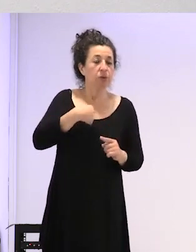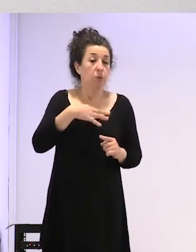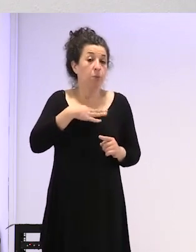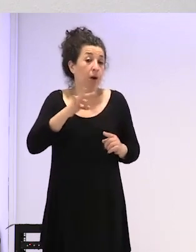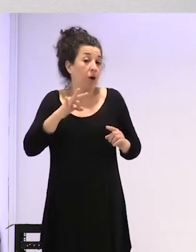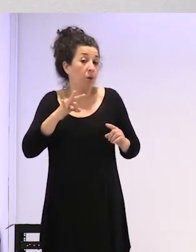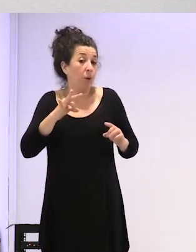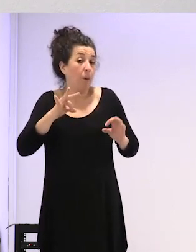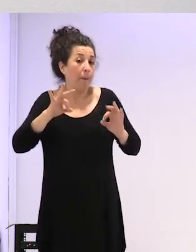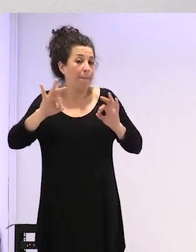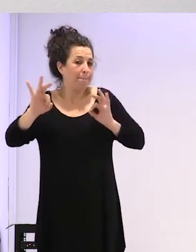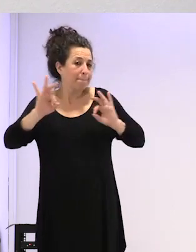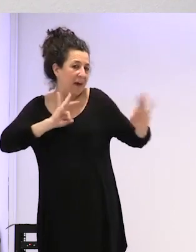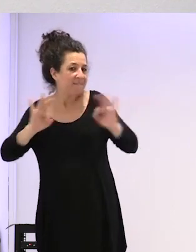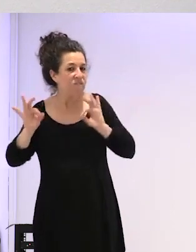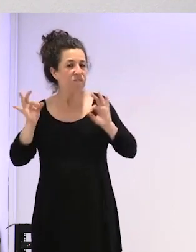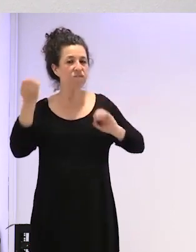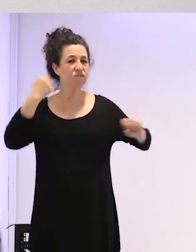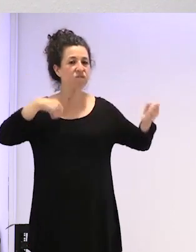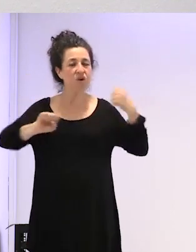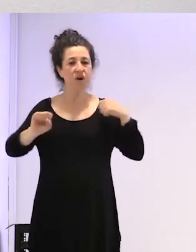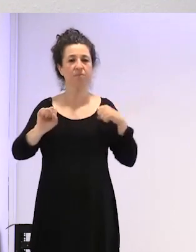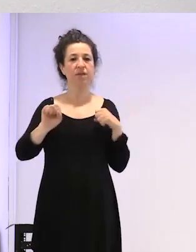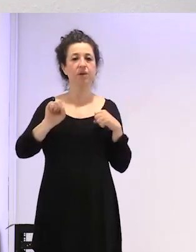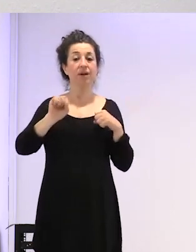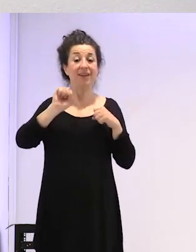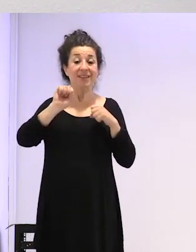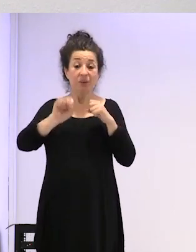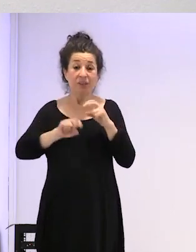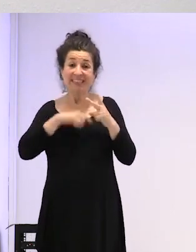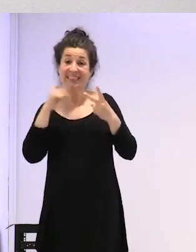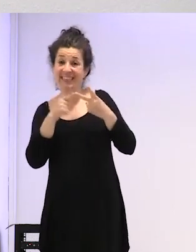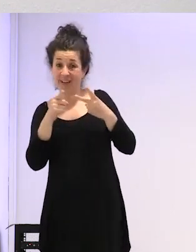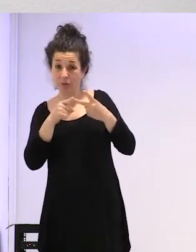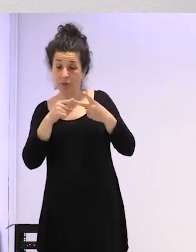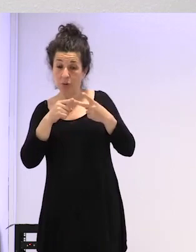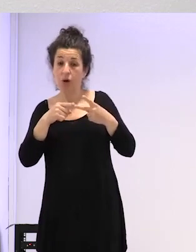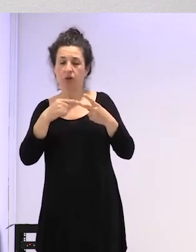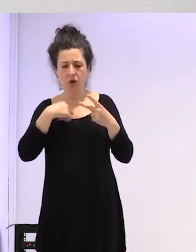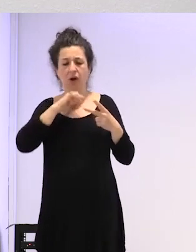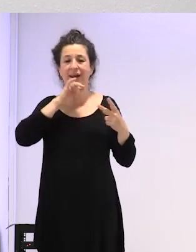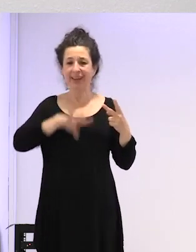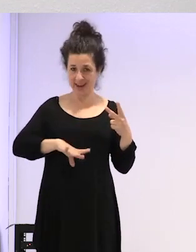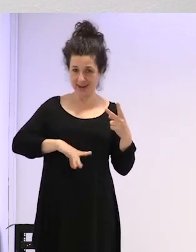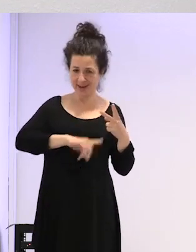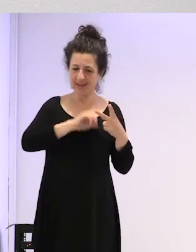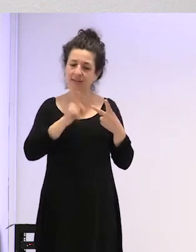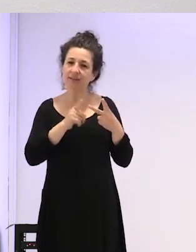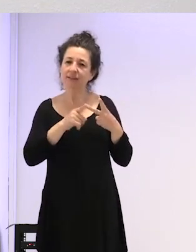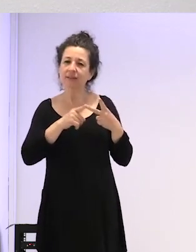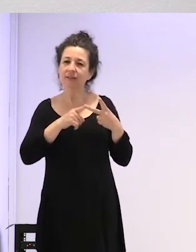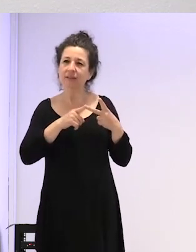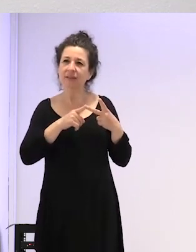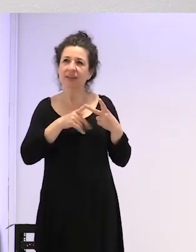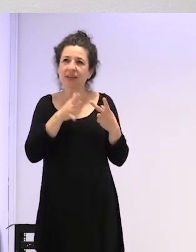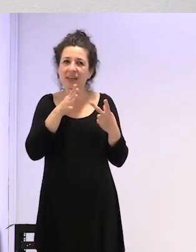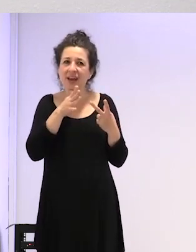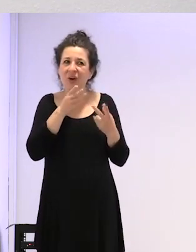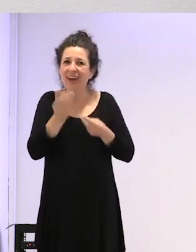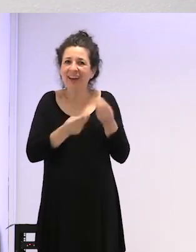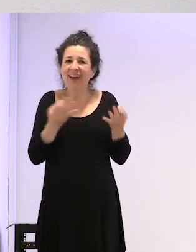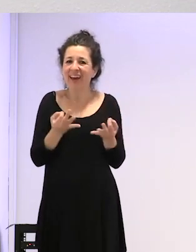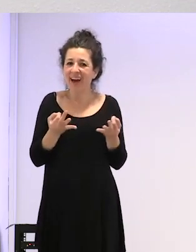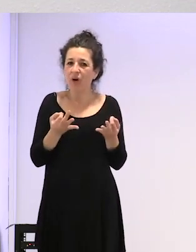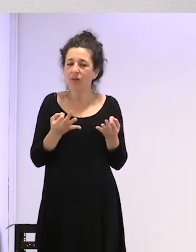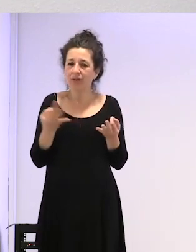luego viene la parte siguiente que la de la aceptación o una cosa es saber quién eres y la otra vez dices ¿qué coño hago con eso?